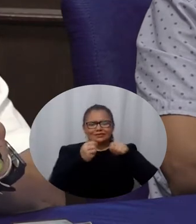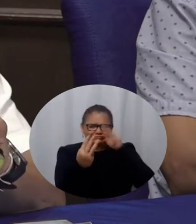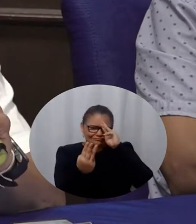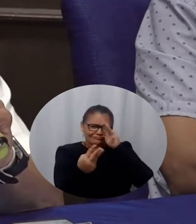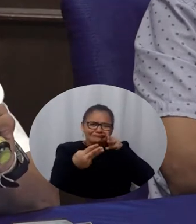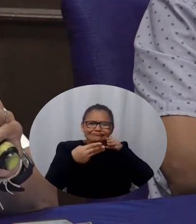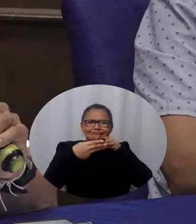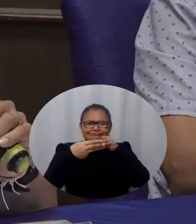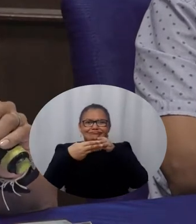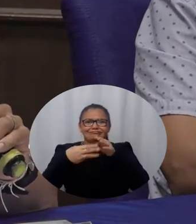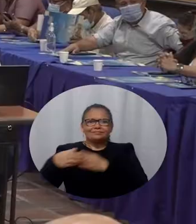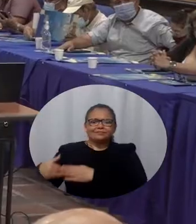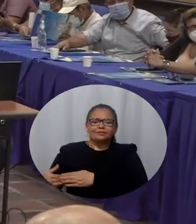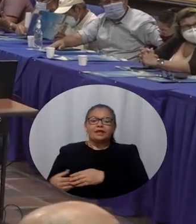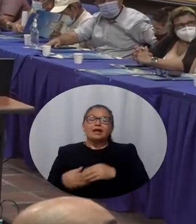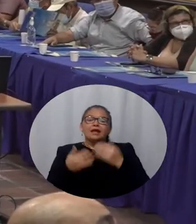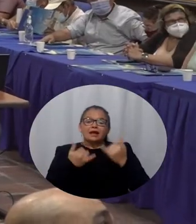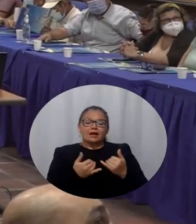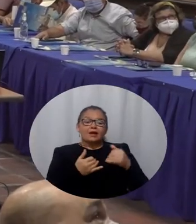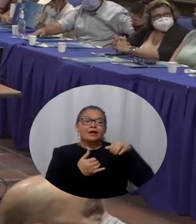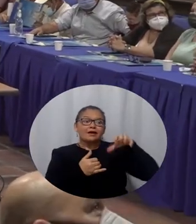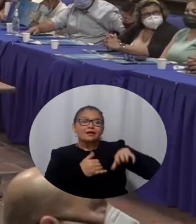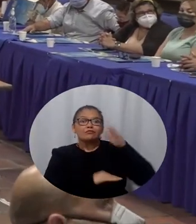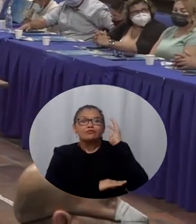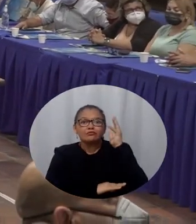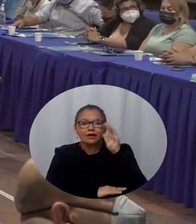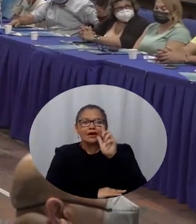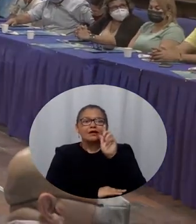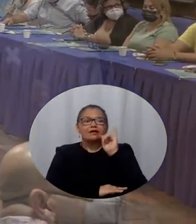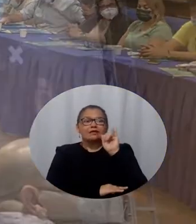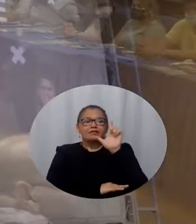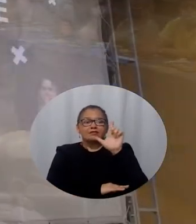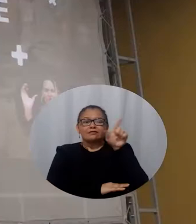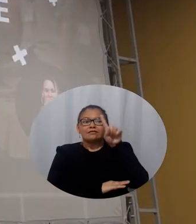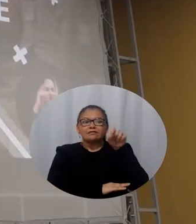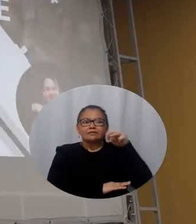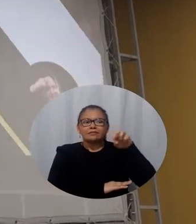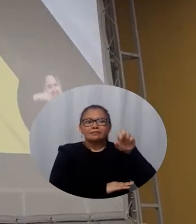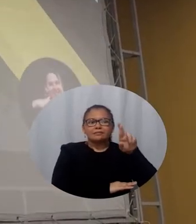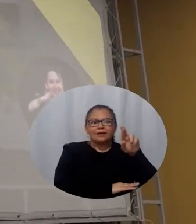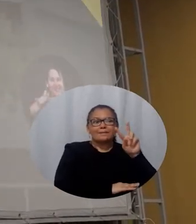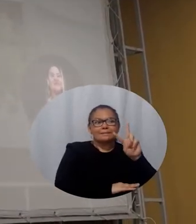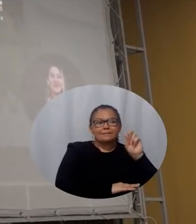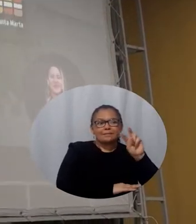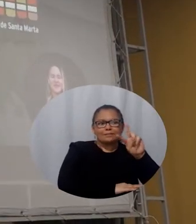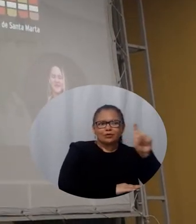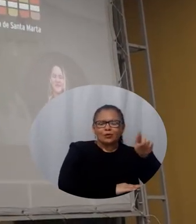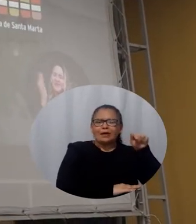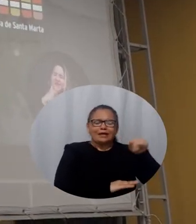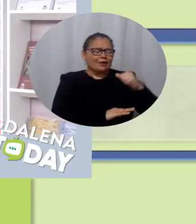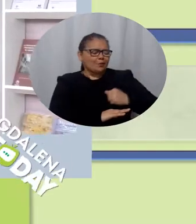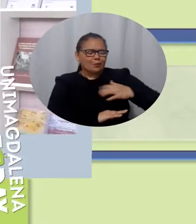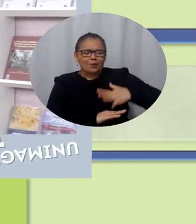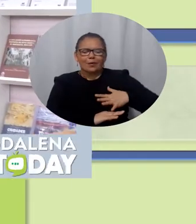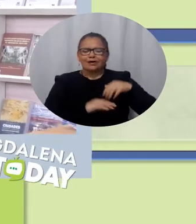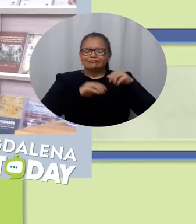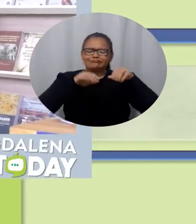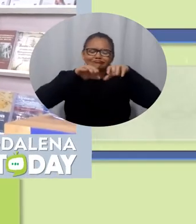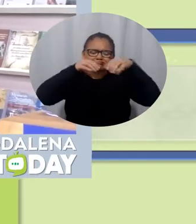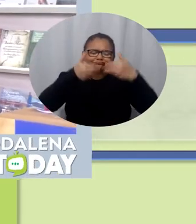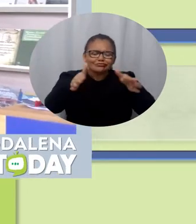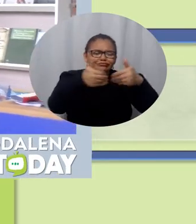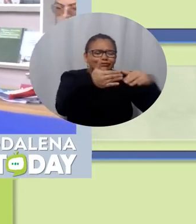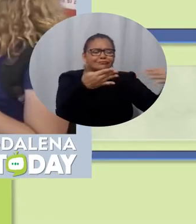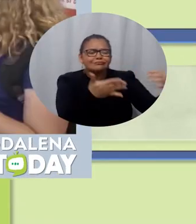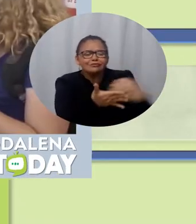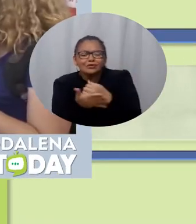hay que trabajar como en esa perspectiva. La Filsmar 2021 será una importante oportunidad de reactivación económica, por ello contará con